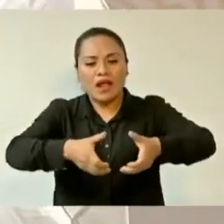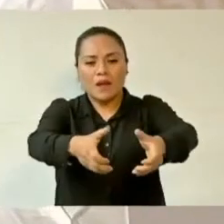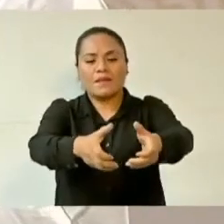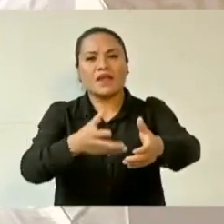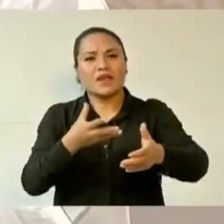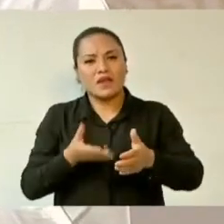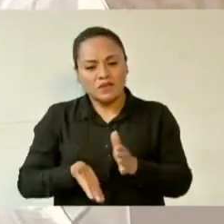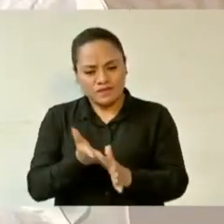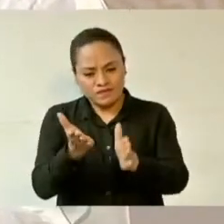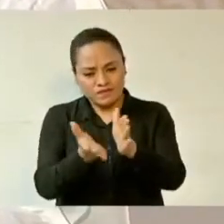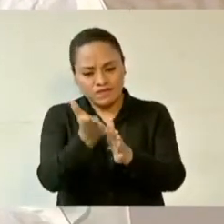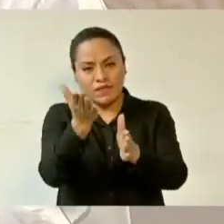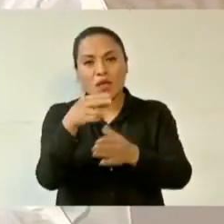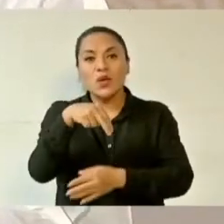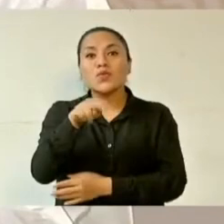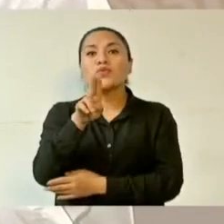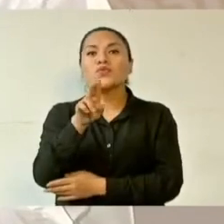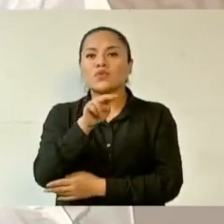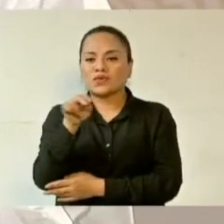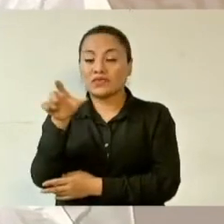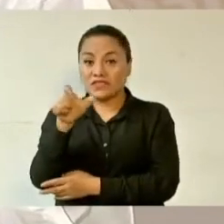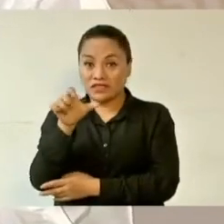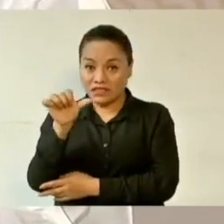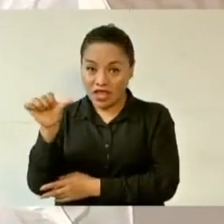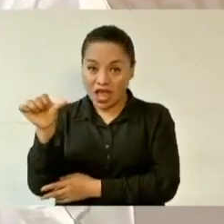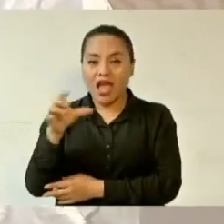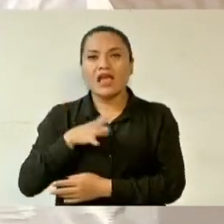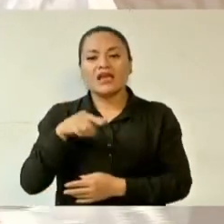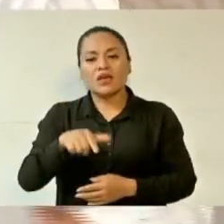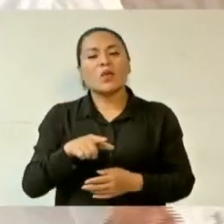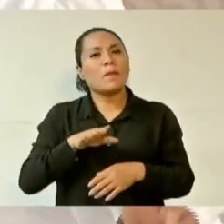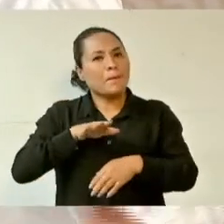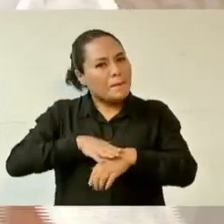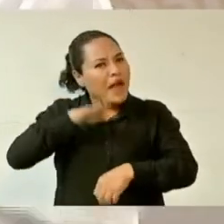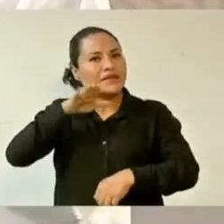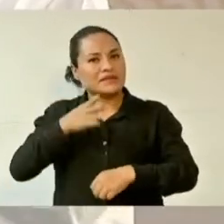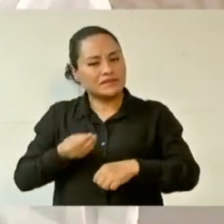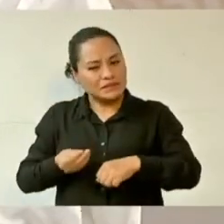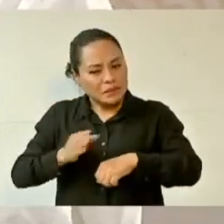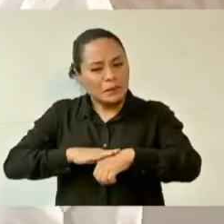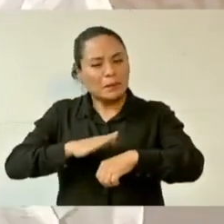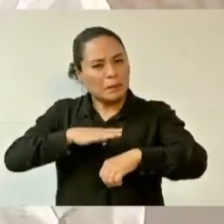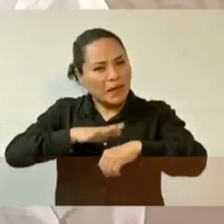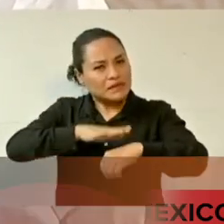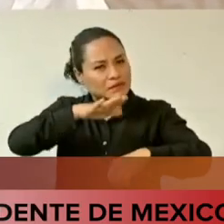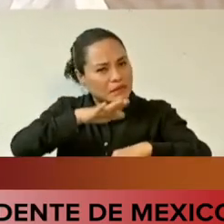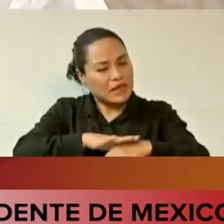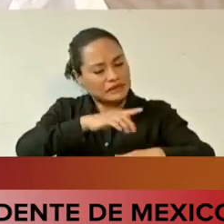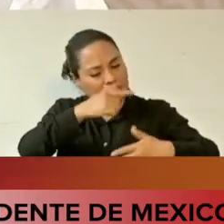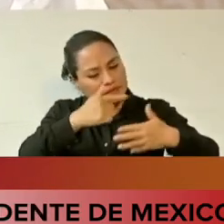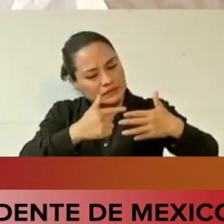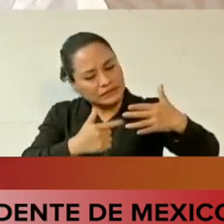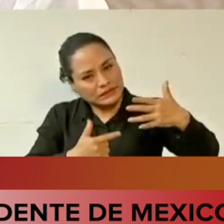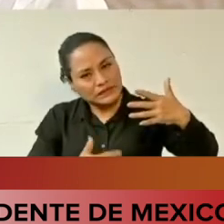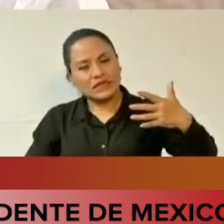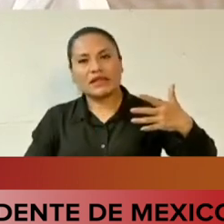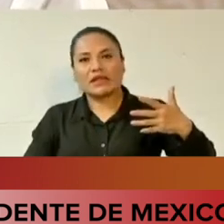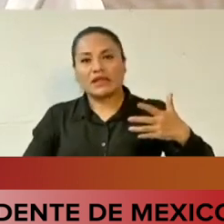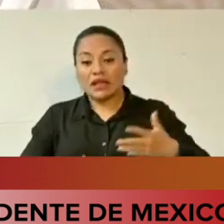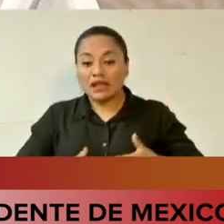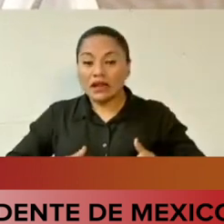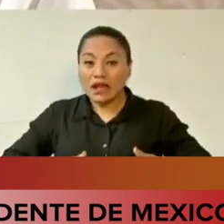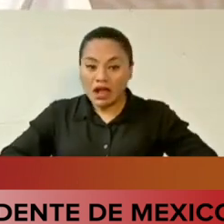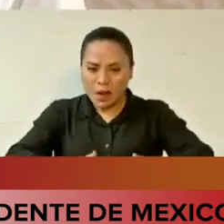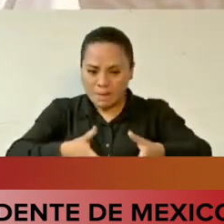Es uno más de todos los caminos que se